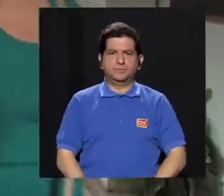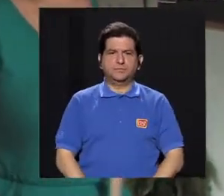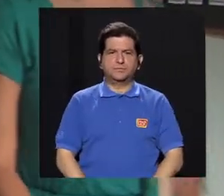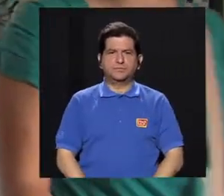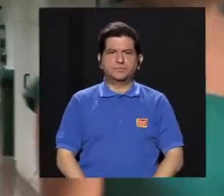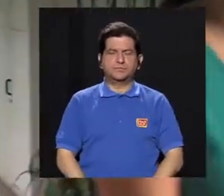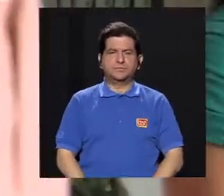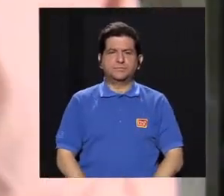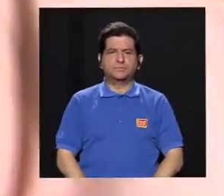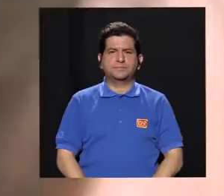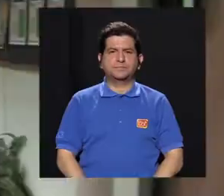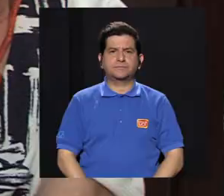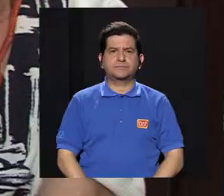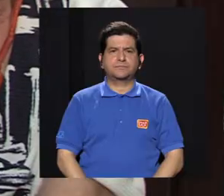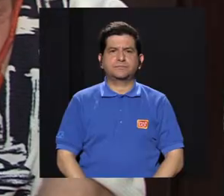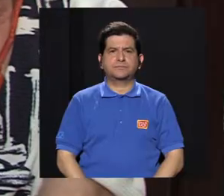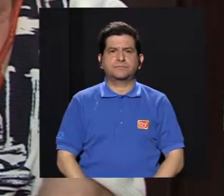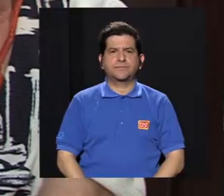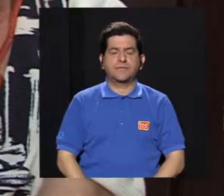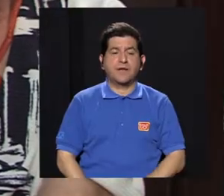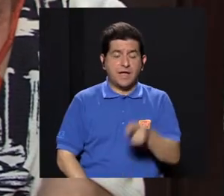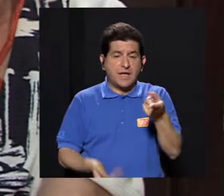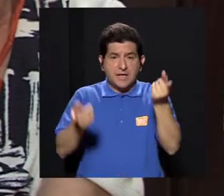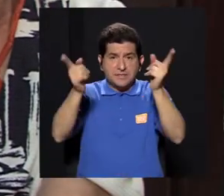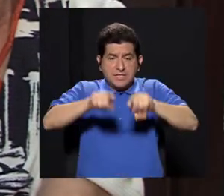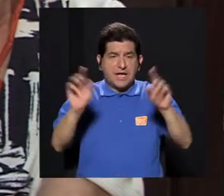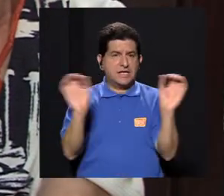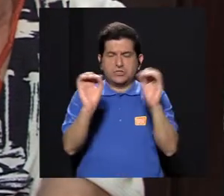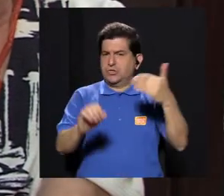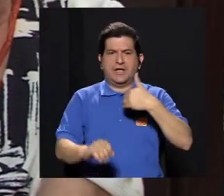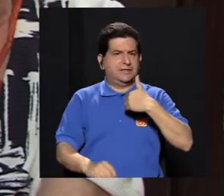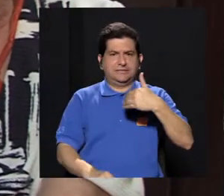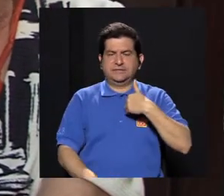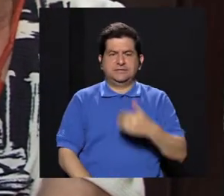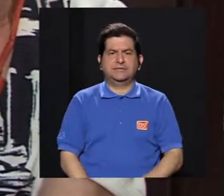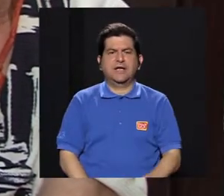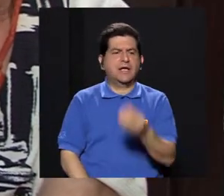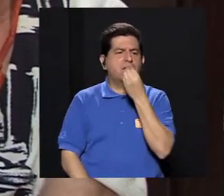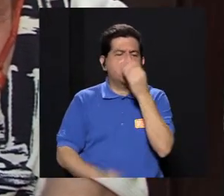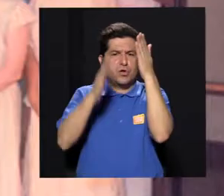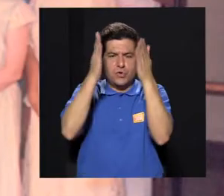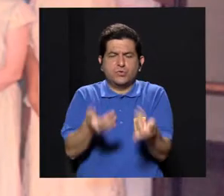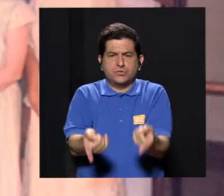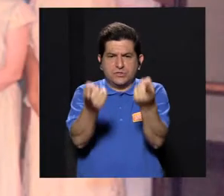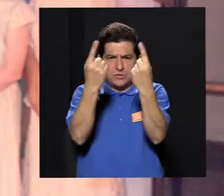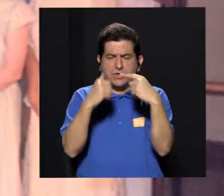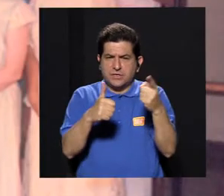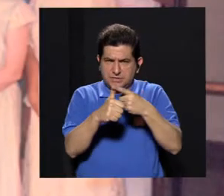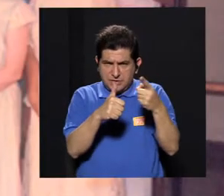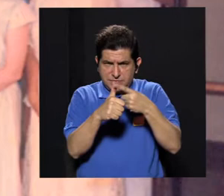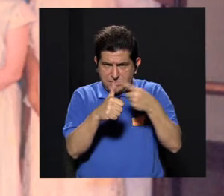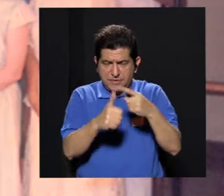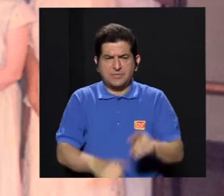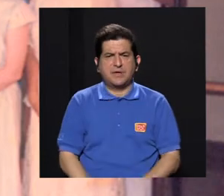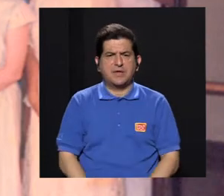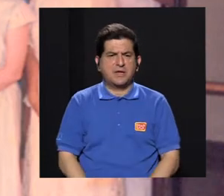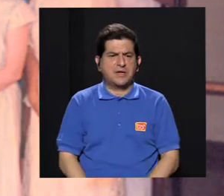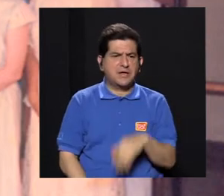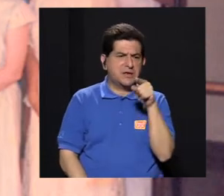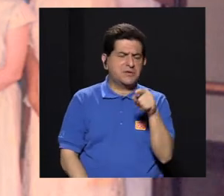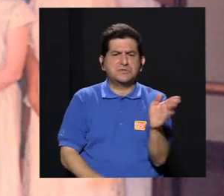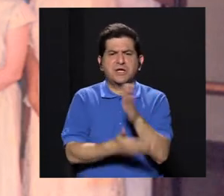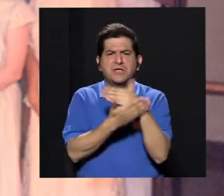futuro cercano. A nivel de dietoterapia no había nada. Las nutricionistas que vinieron, las primeras,